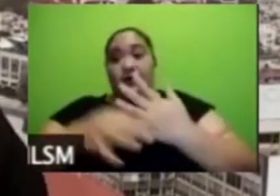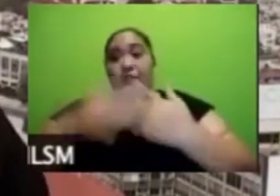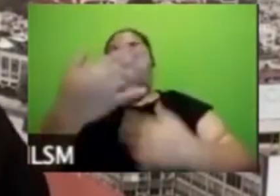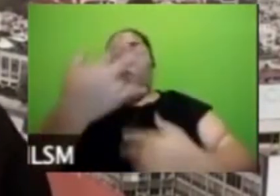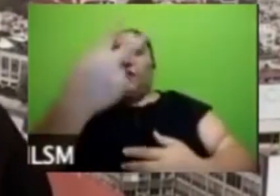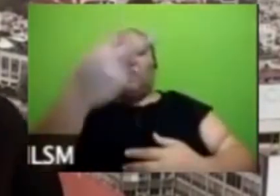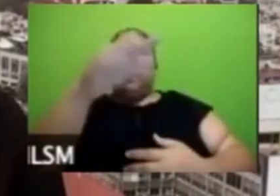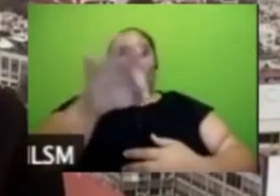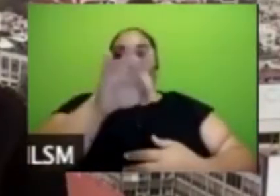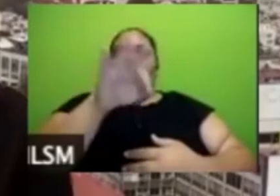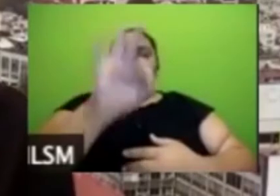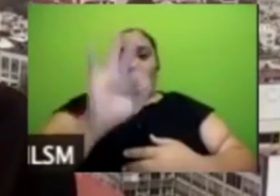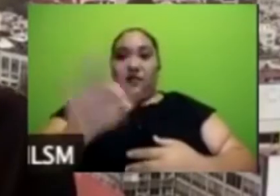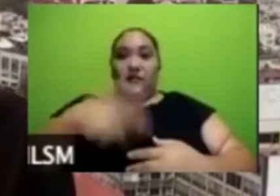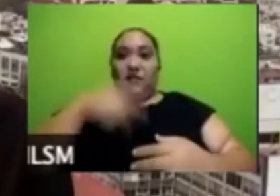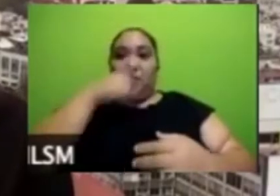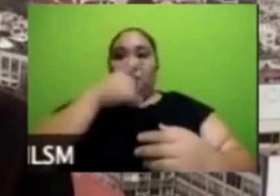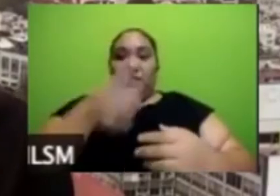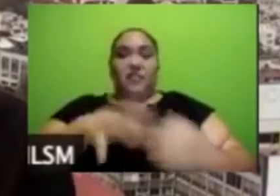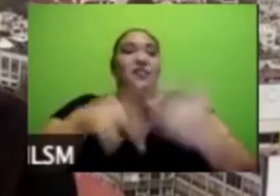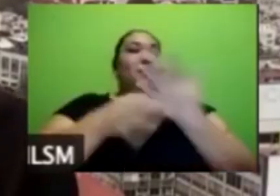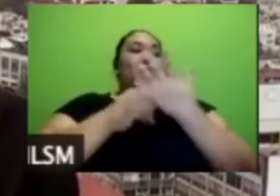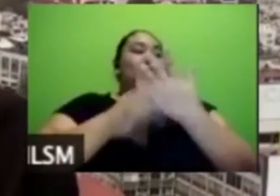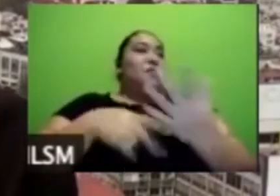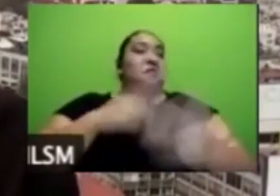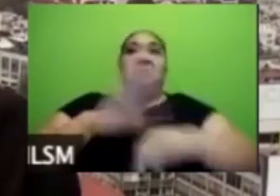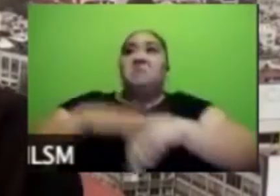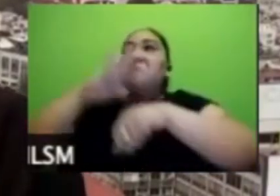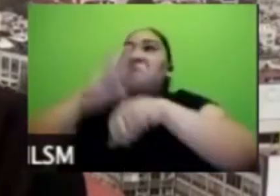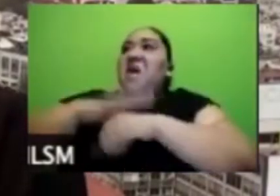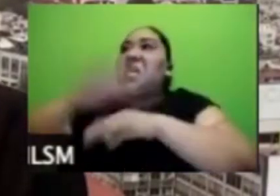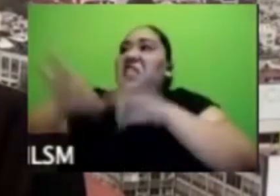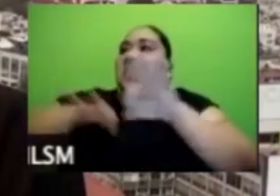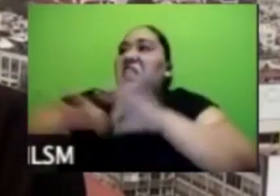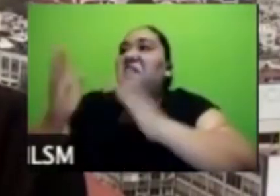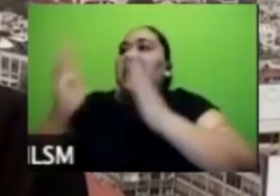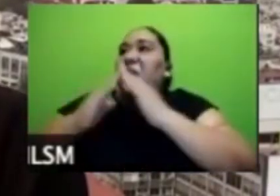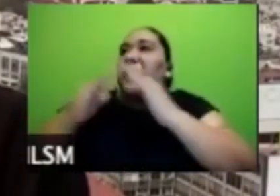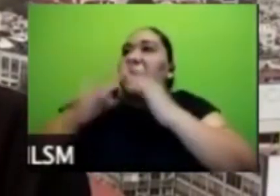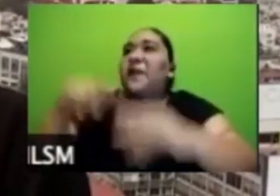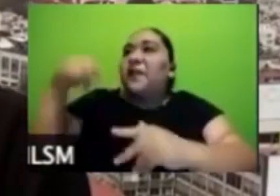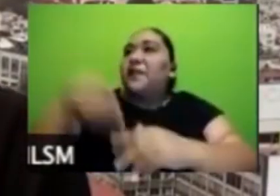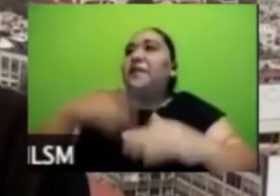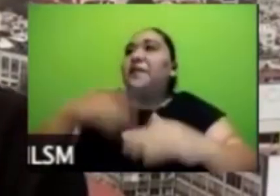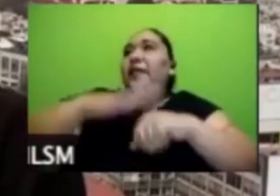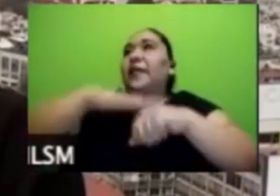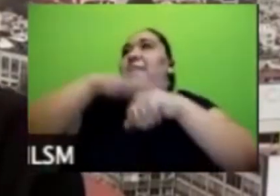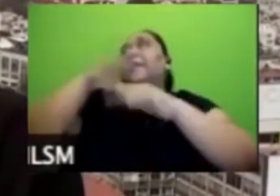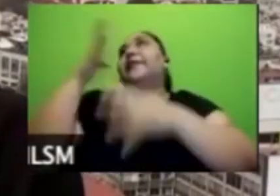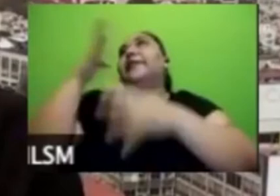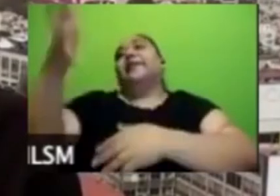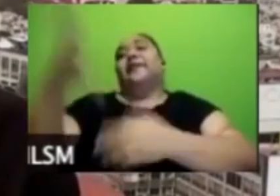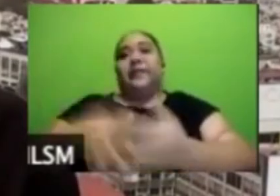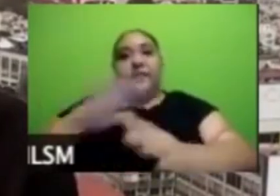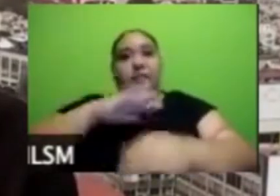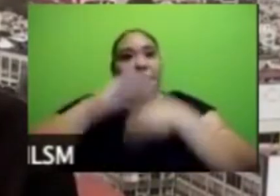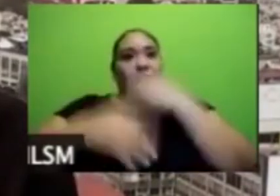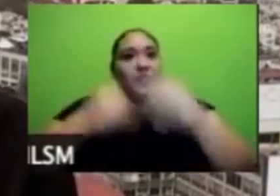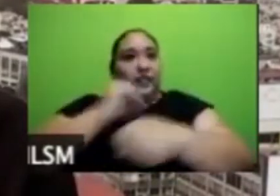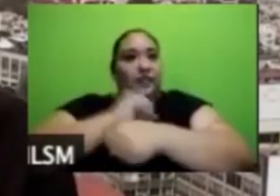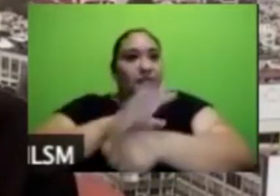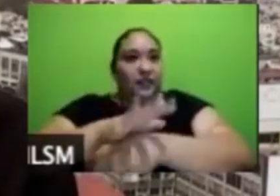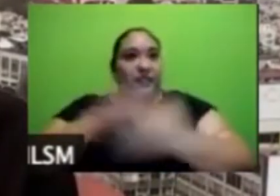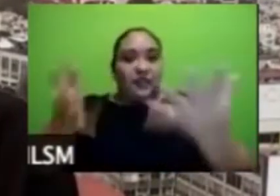casa y creo que sí son los cambios que va a haber y que la gente por cierto creo que el mundo ya iba a esos cambios